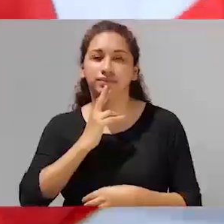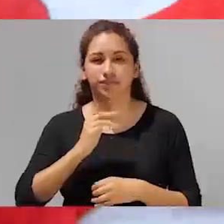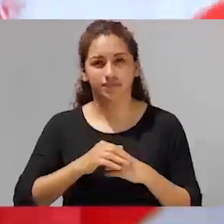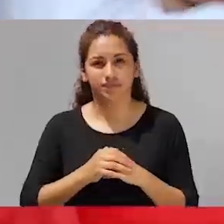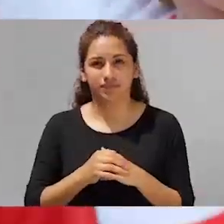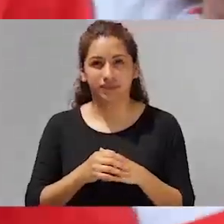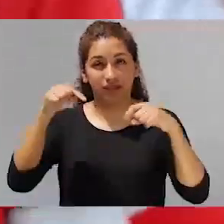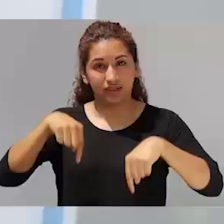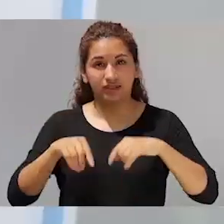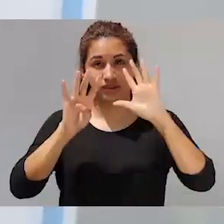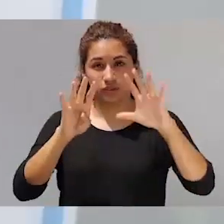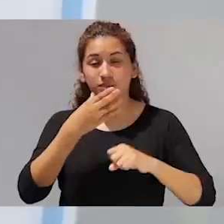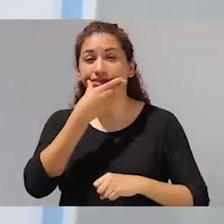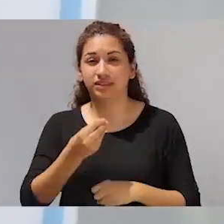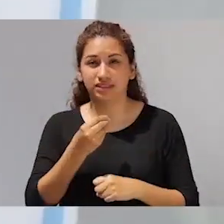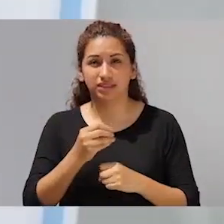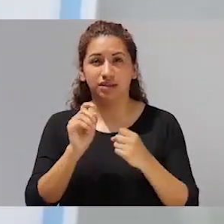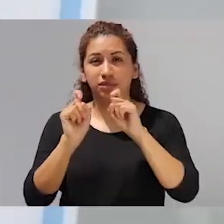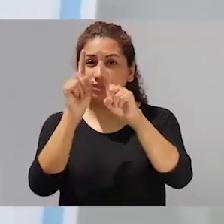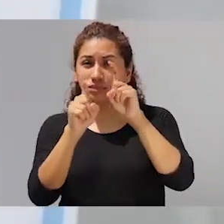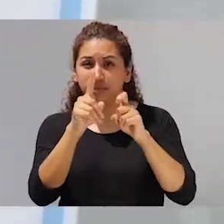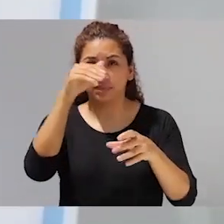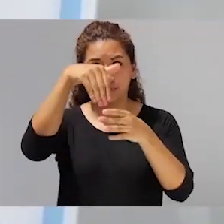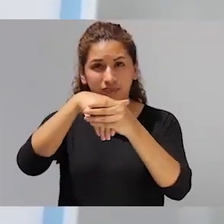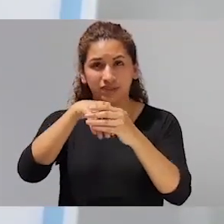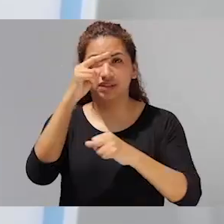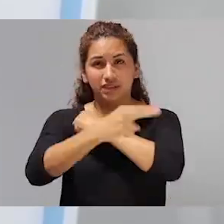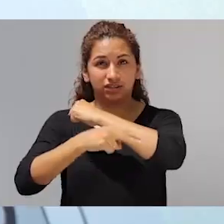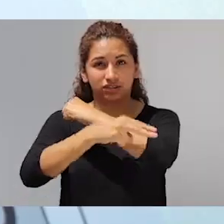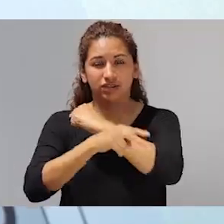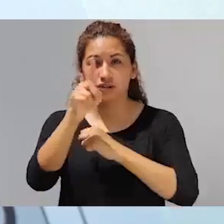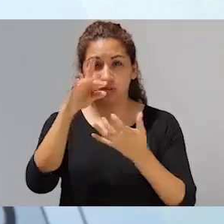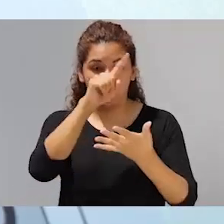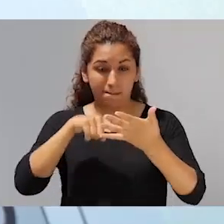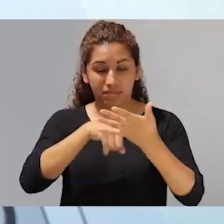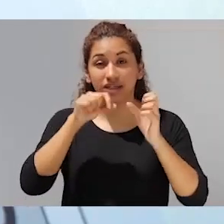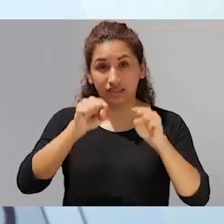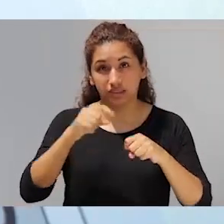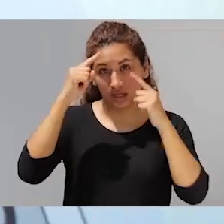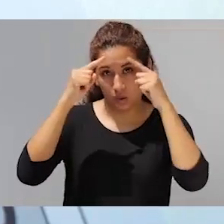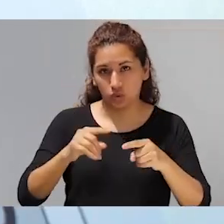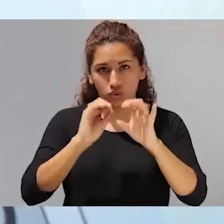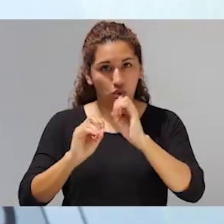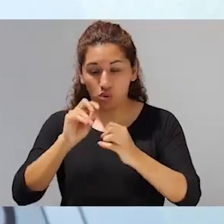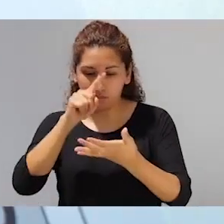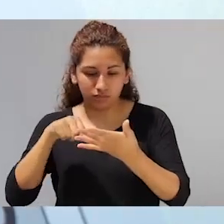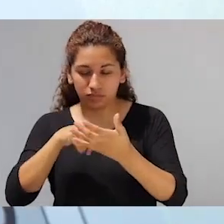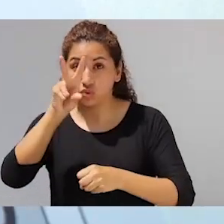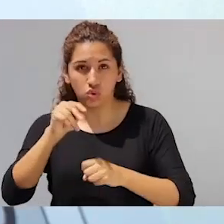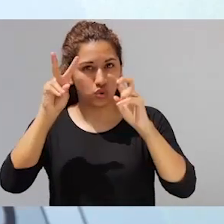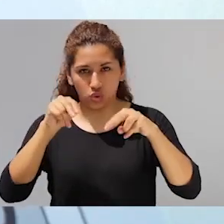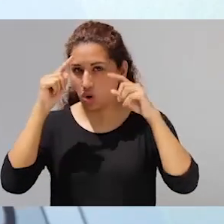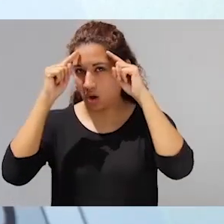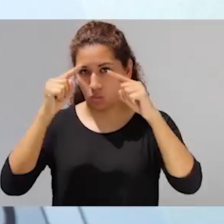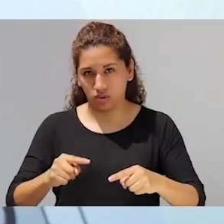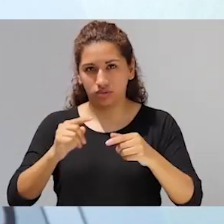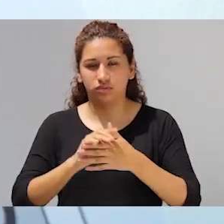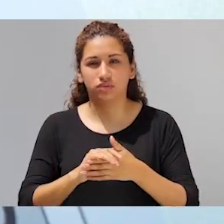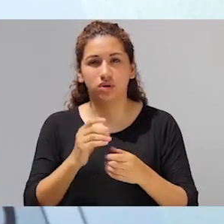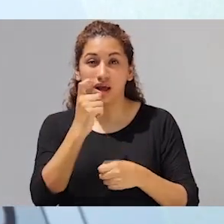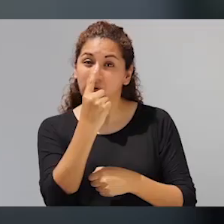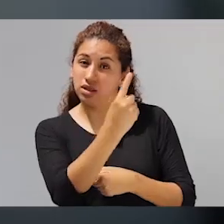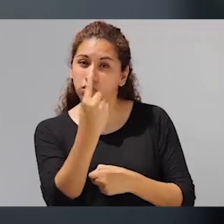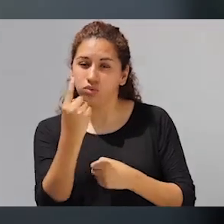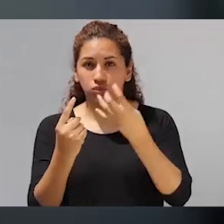blanquirroja. Este 9 de diciembre es el referéndum 2018. Elegiremos sí, si estamos de acuerdo. O por el no, si no